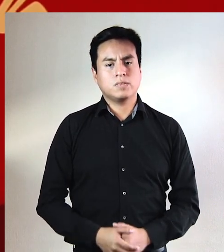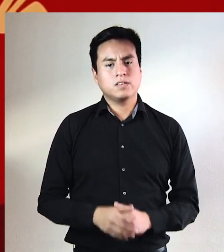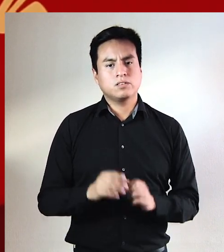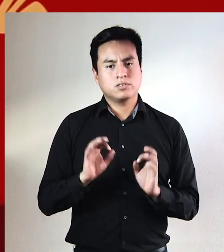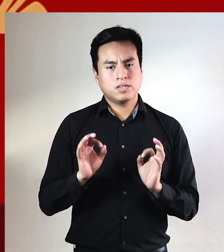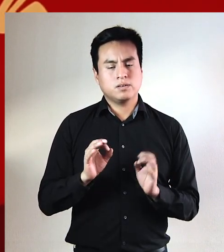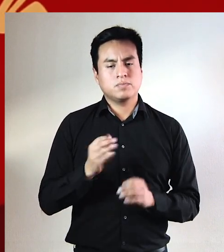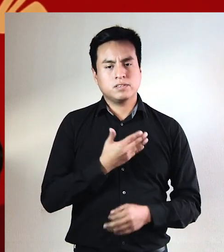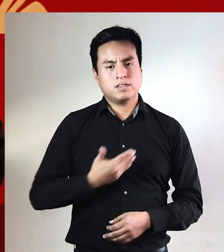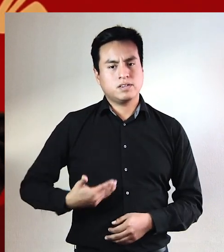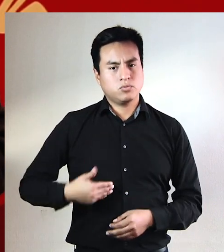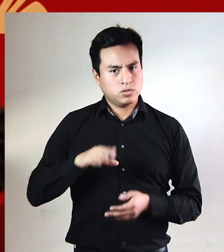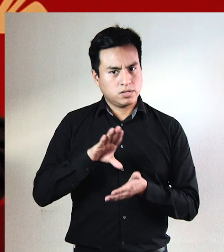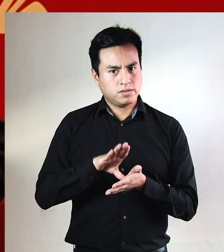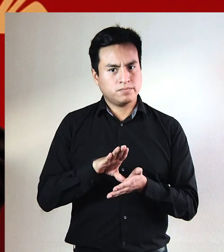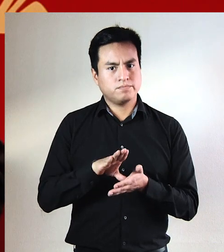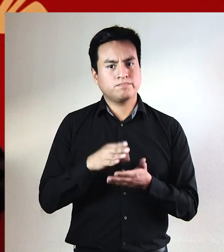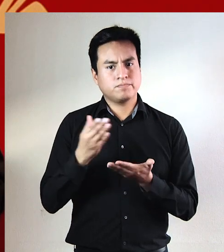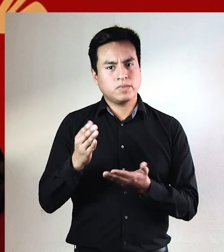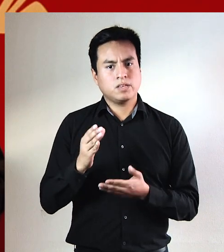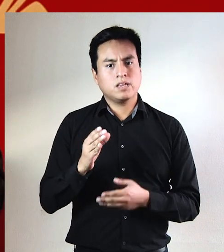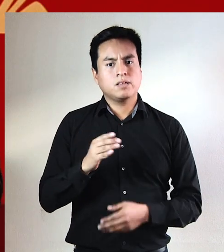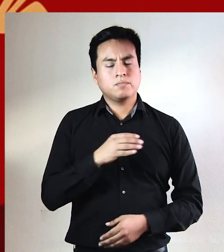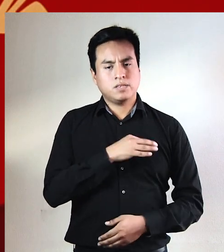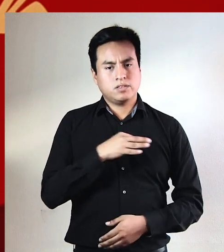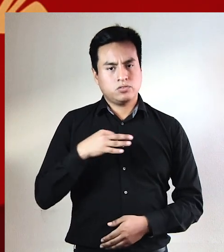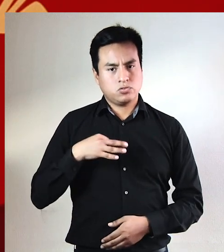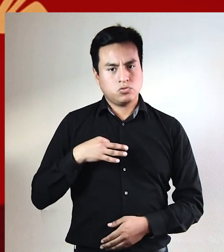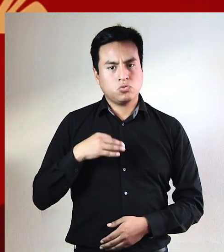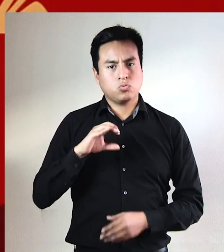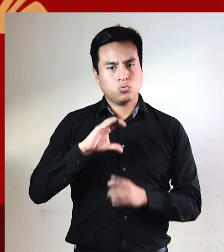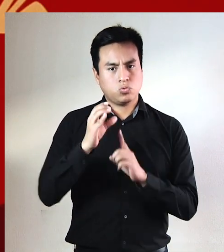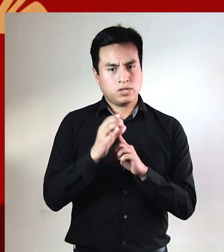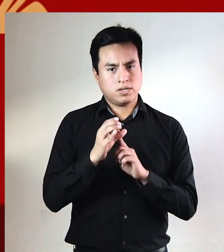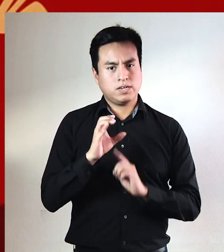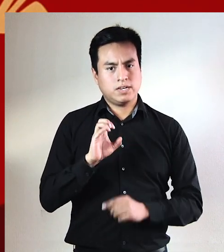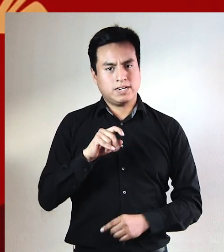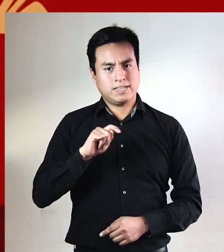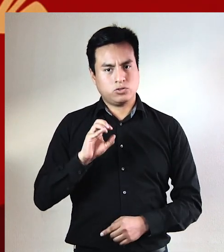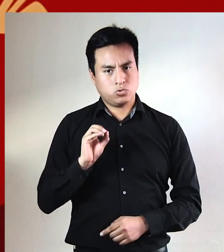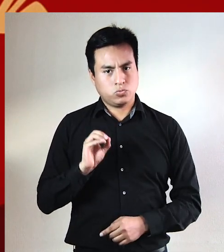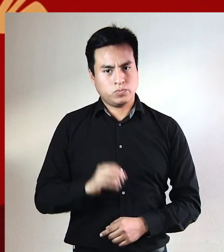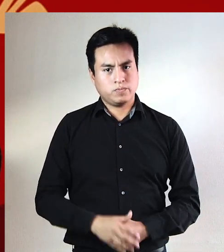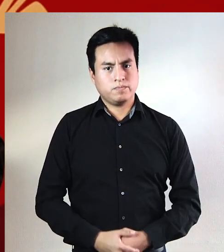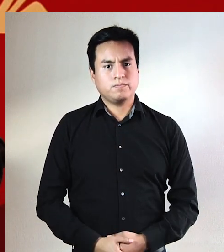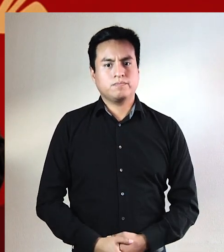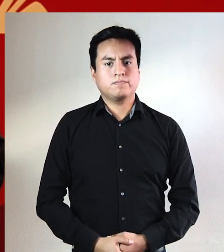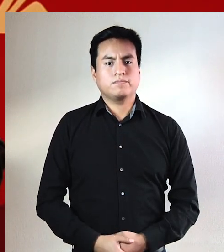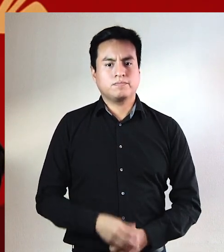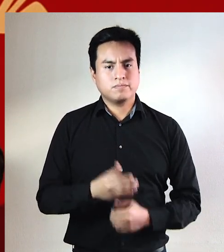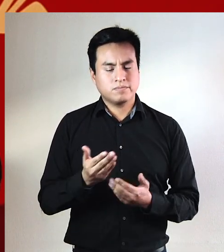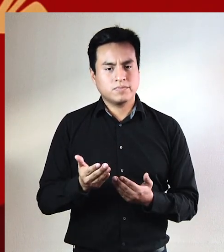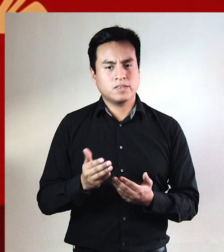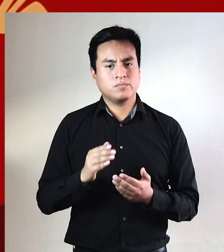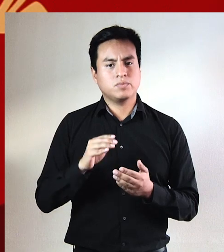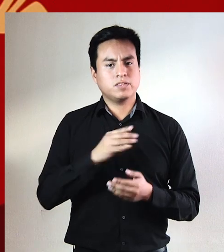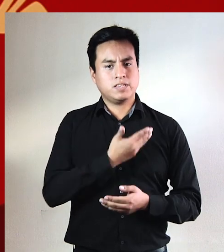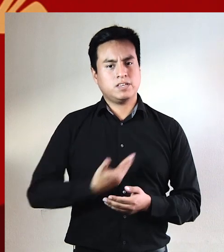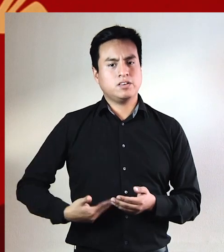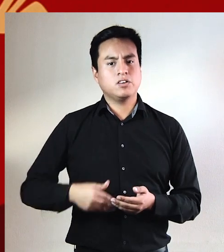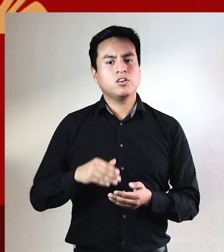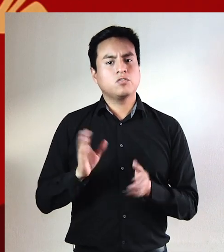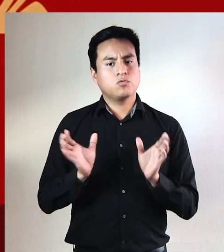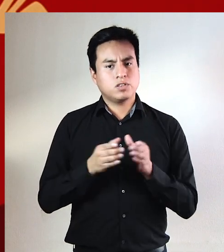Señora Presidente de la República, señor presidente de la